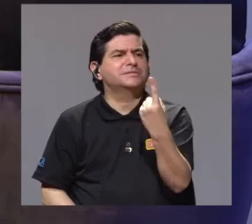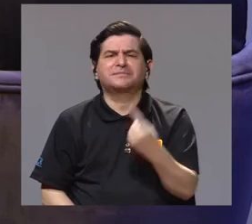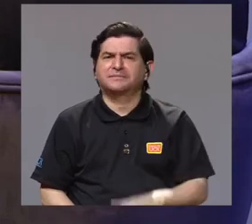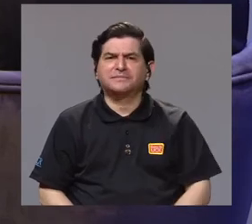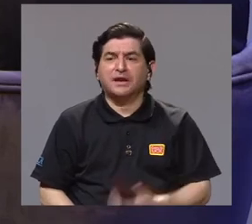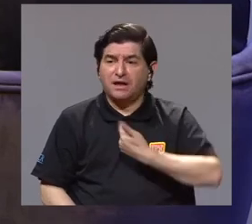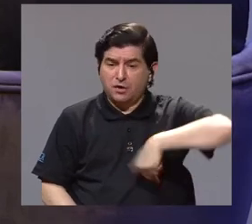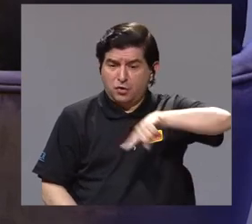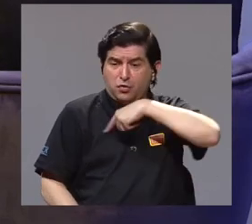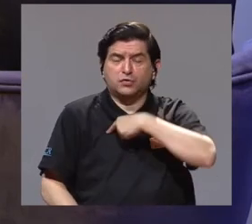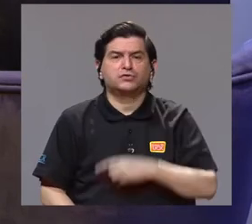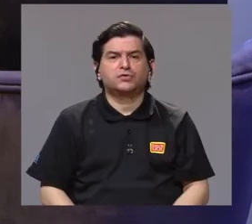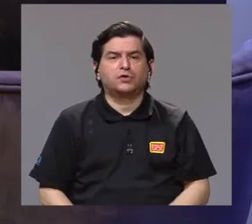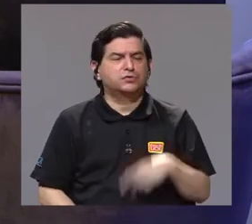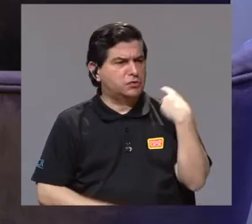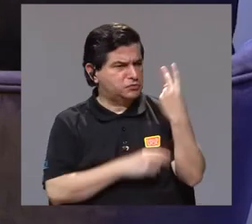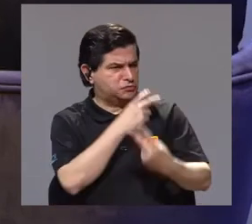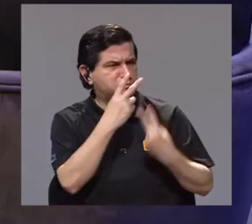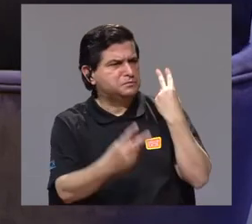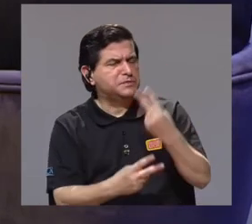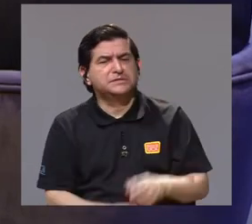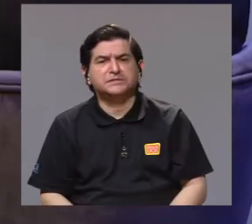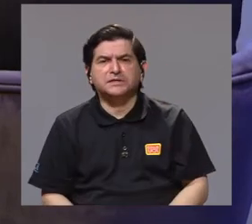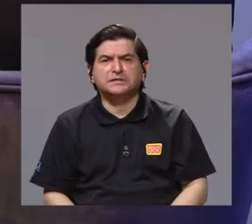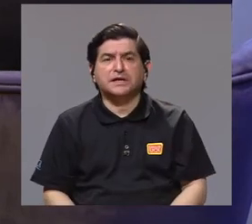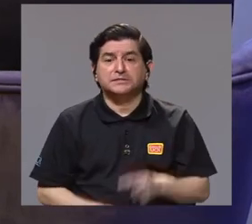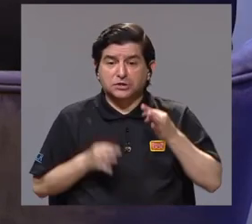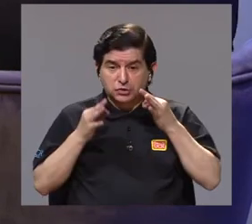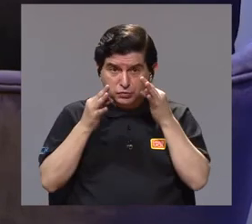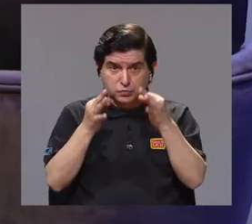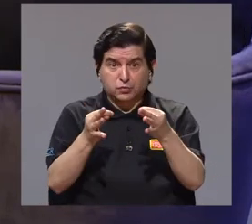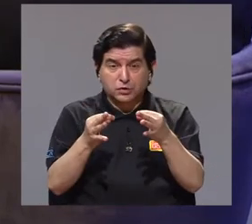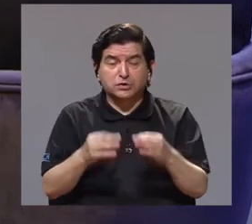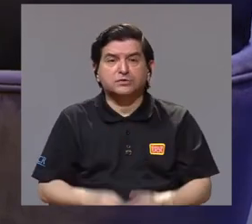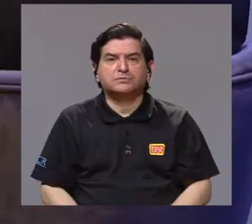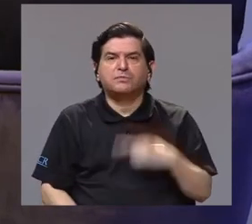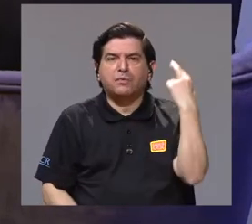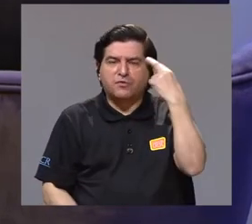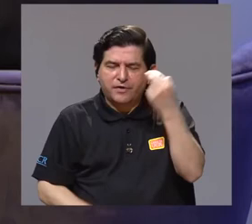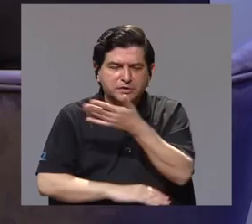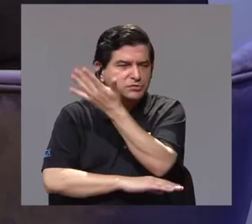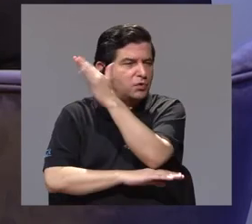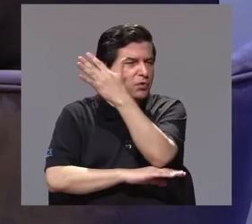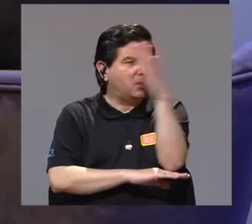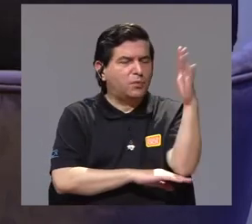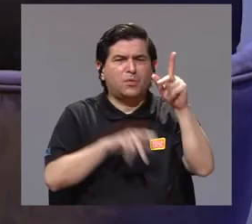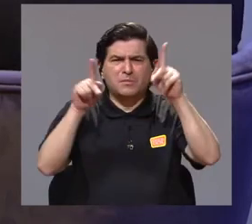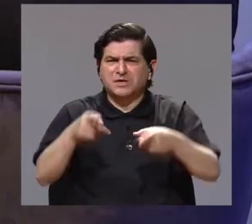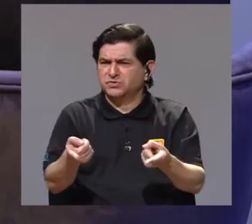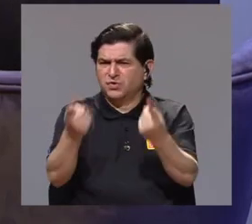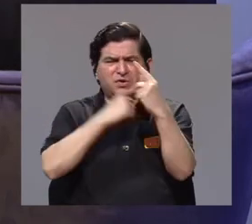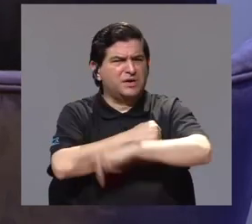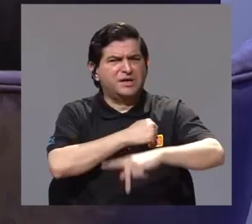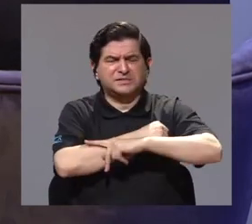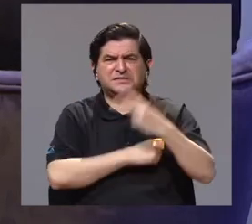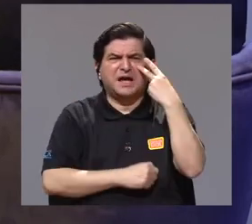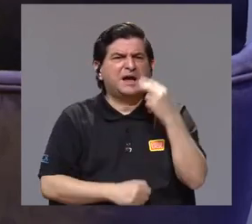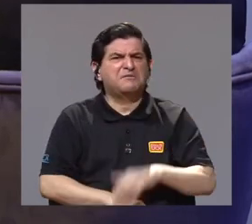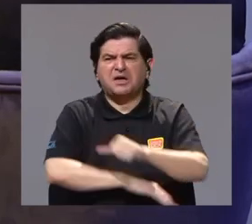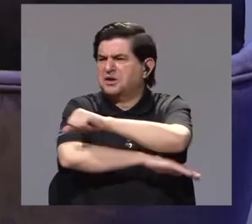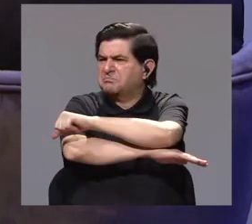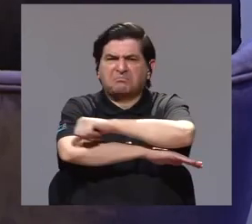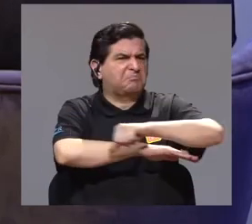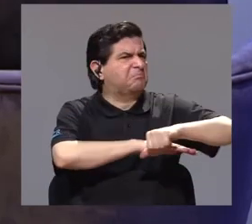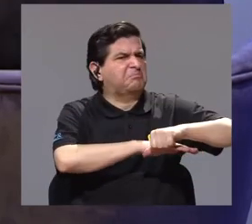Yo siempre lo digo, nosotros somos visitados, tenemos tanto turismo, por la naturaleza, la gente no viene a nuestro